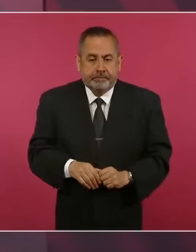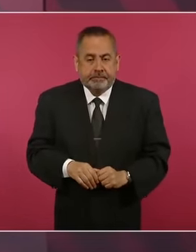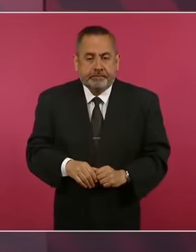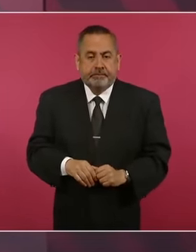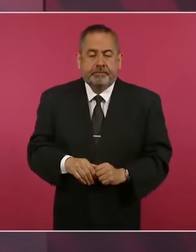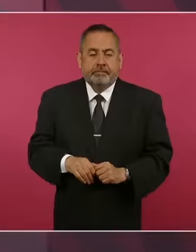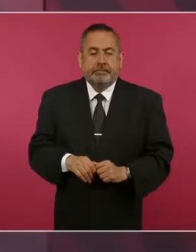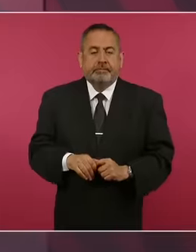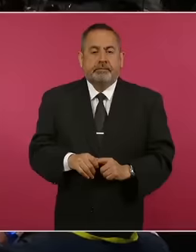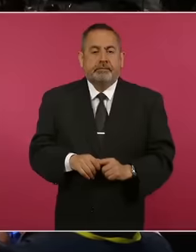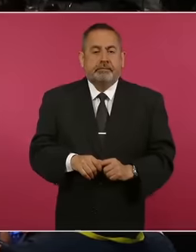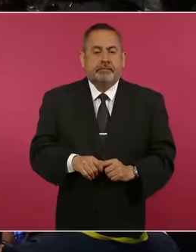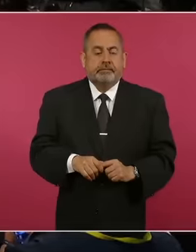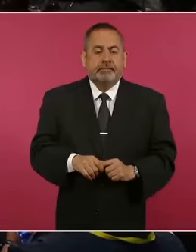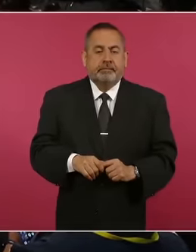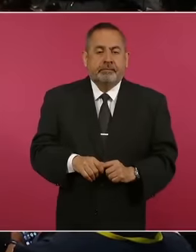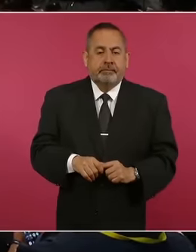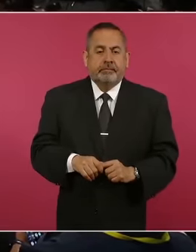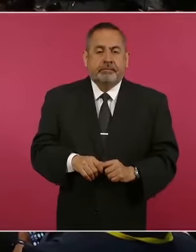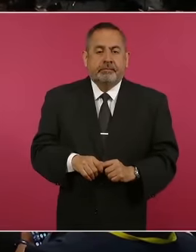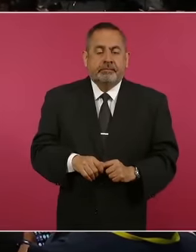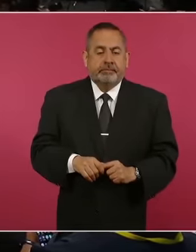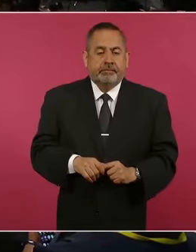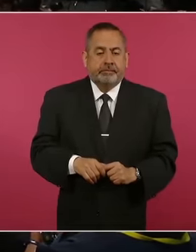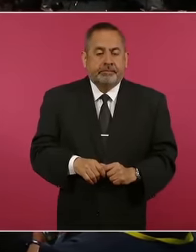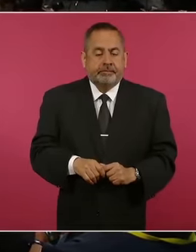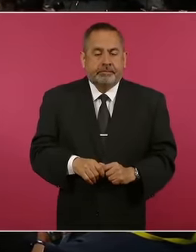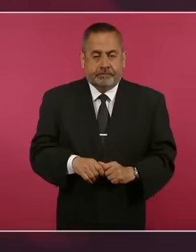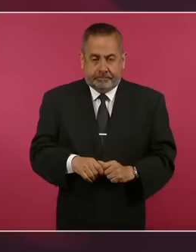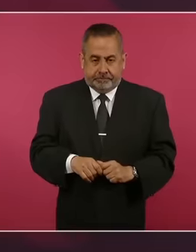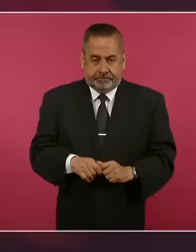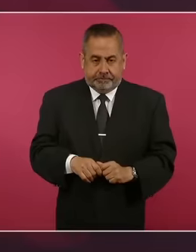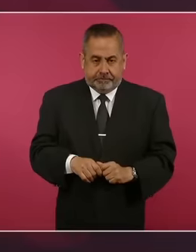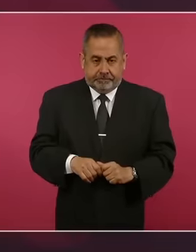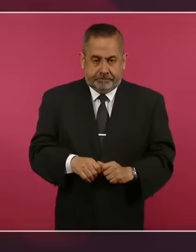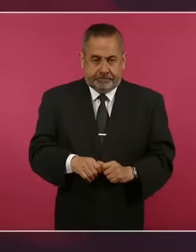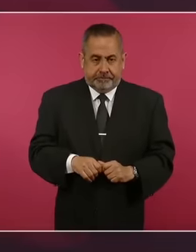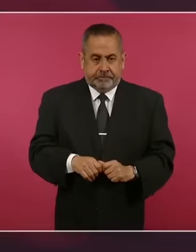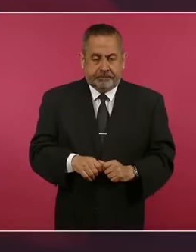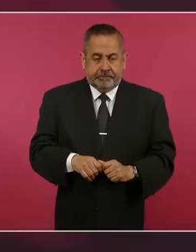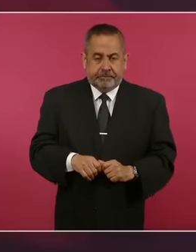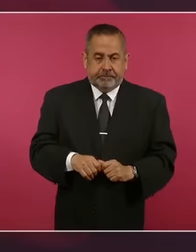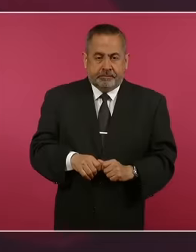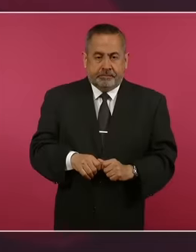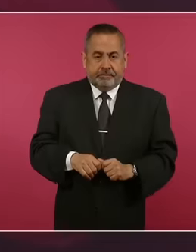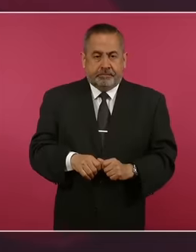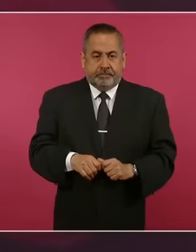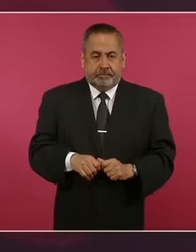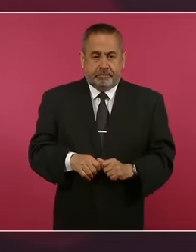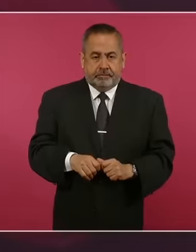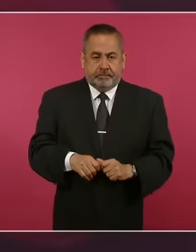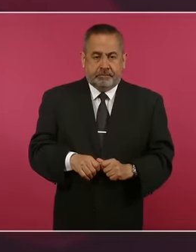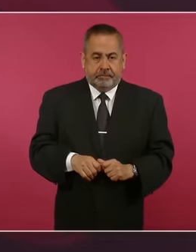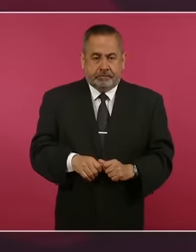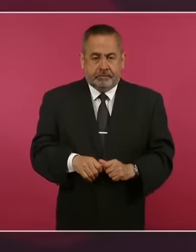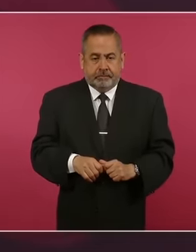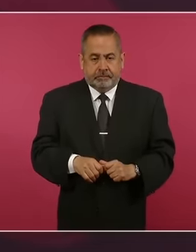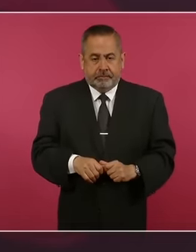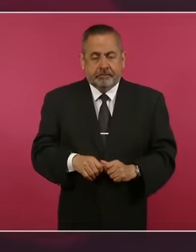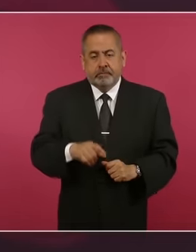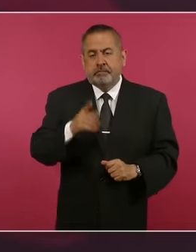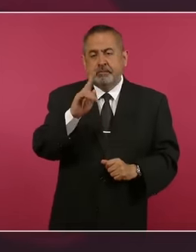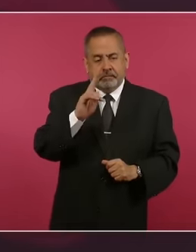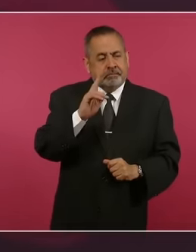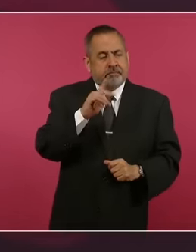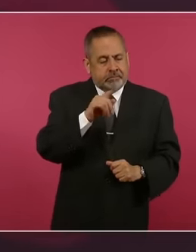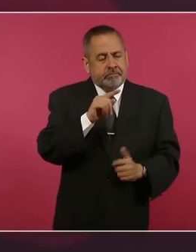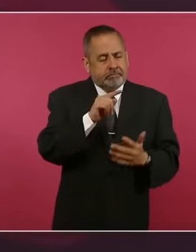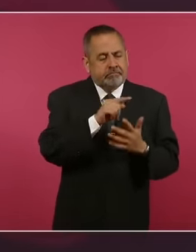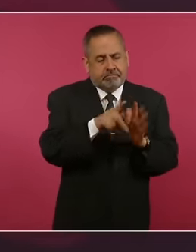especificidad,